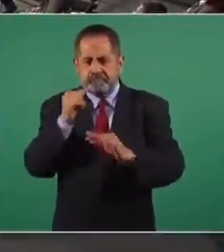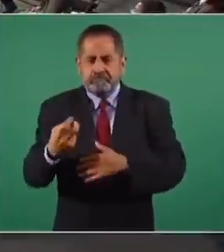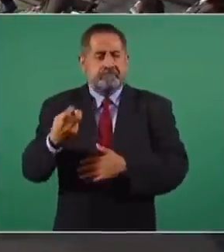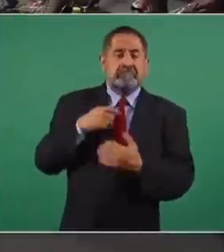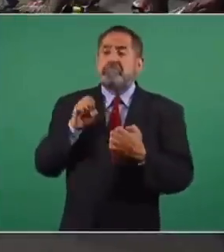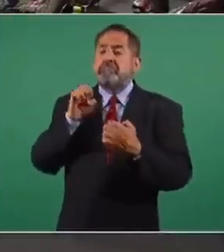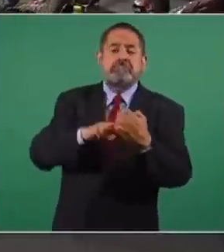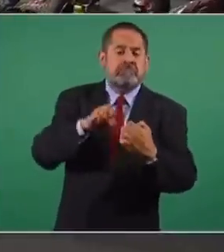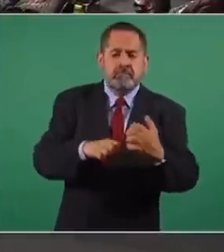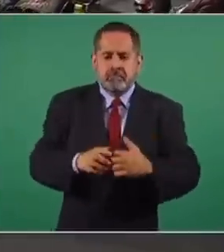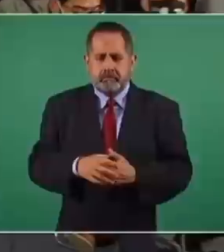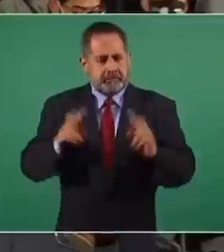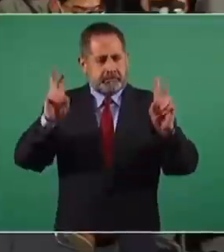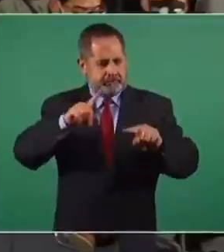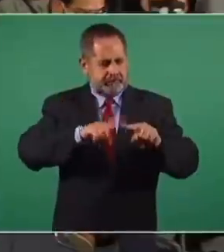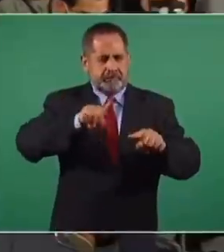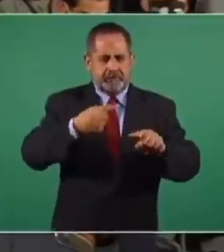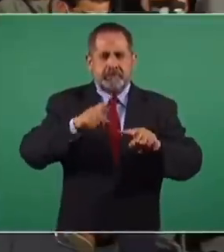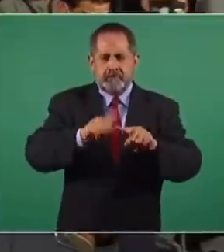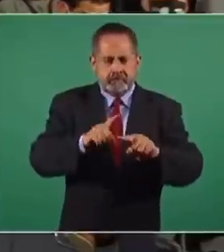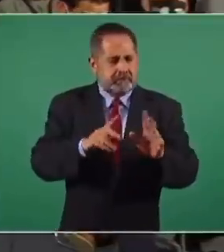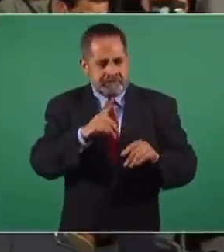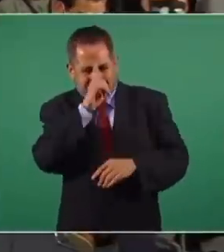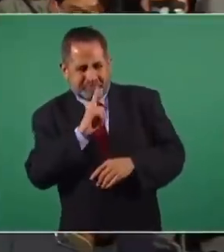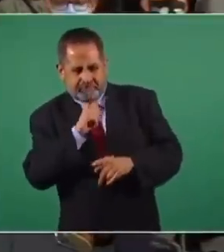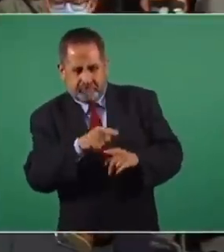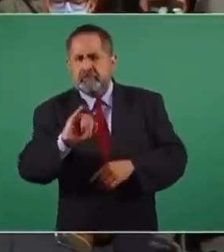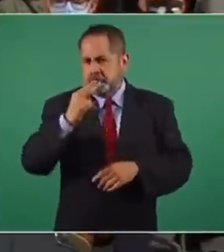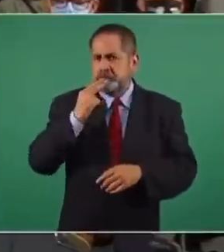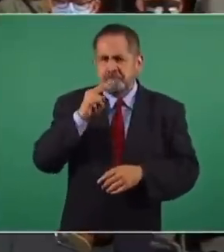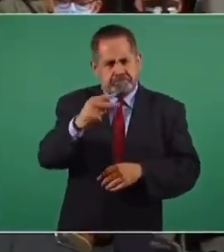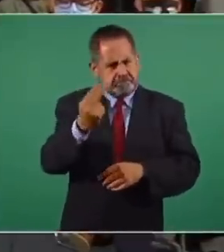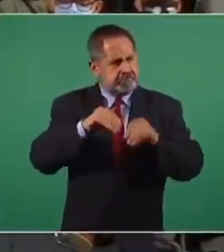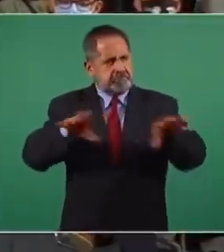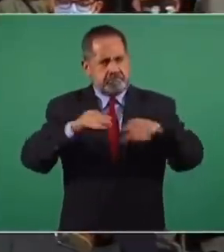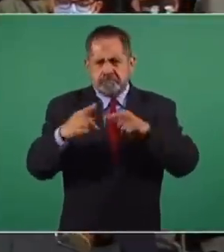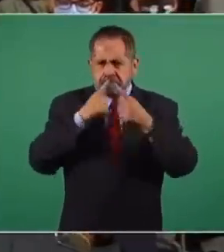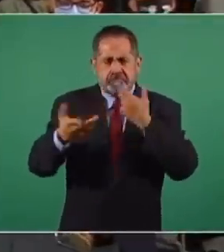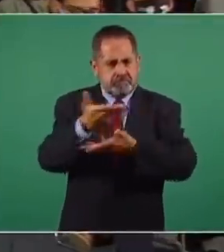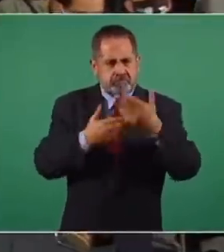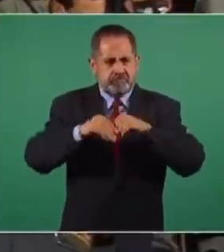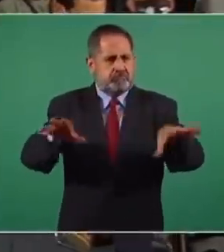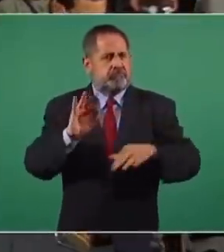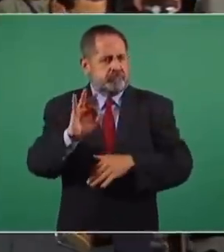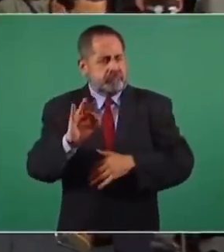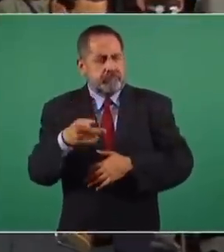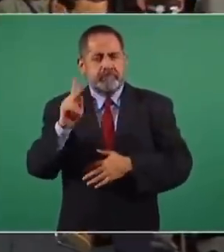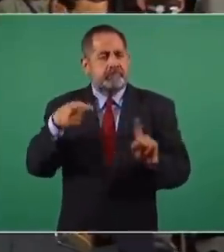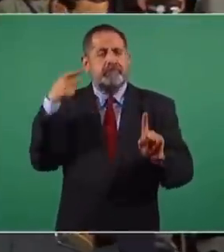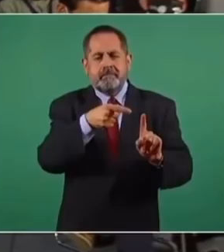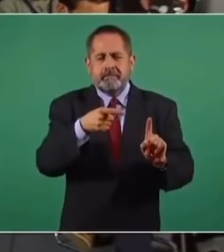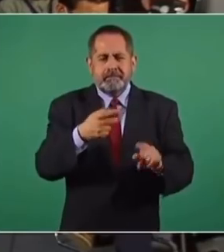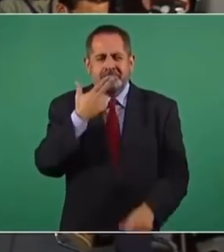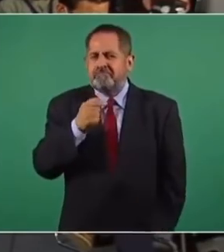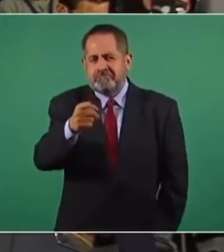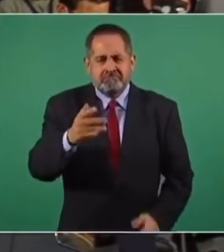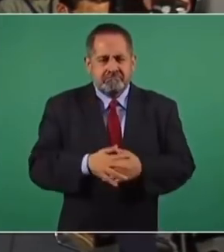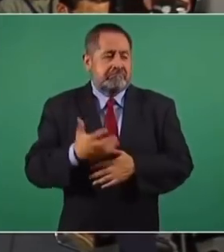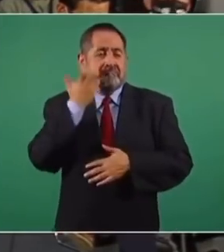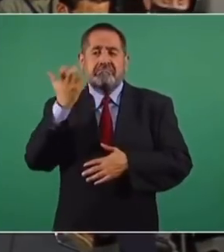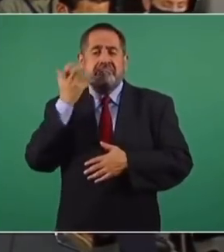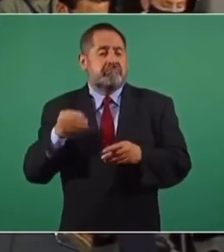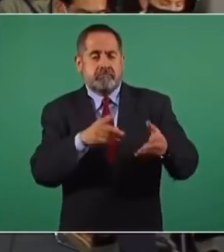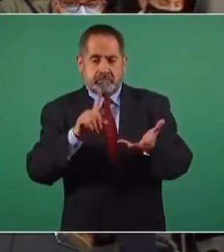tildó de engañoso. ¿Quién es quien en las mentiras, presidente? Puede ser una sección útil y yo creo necesaria para la discusión pública, pero está destinada a ser inservible y